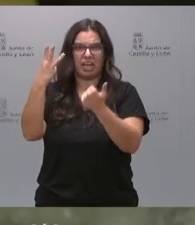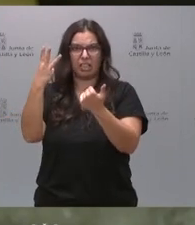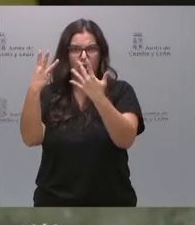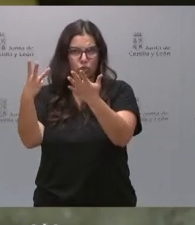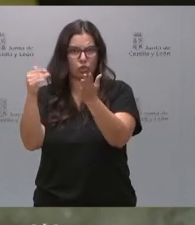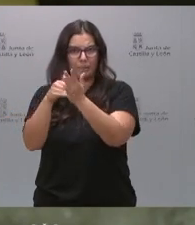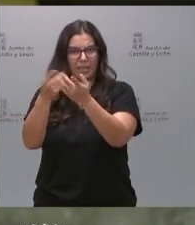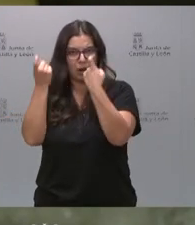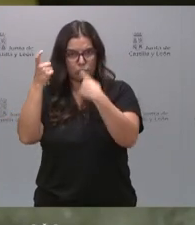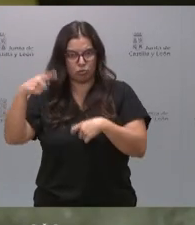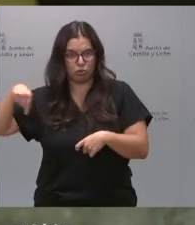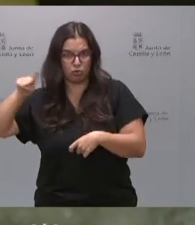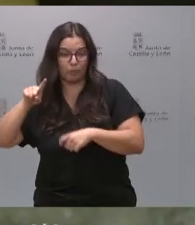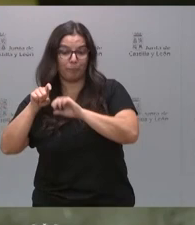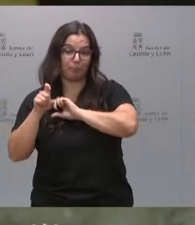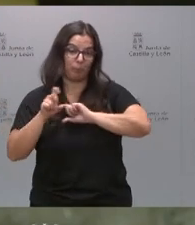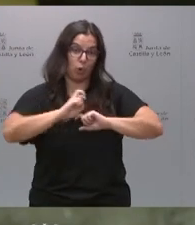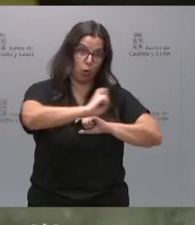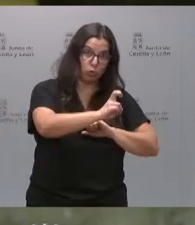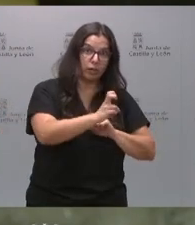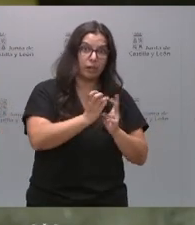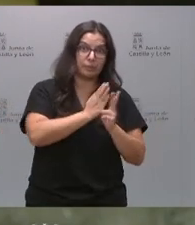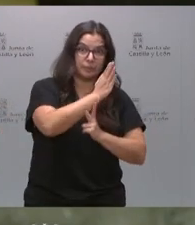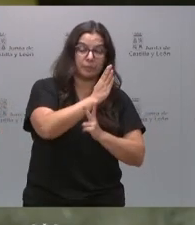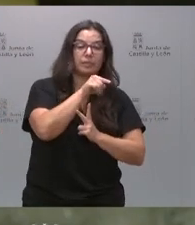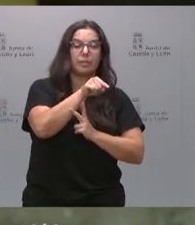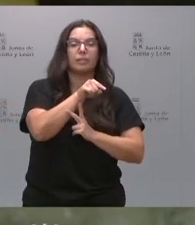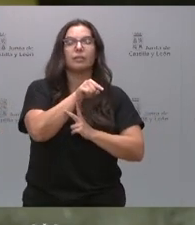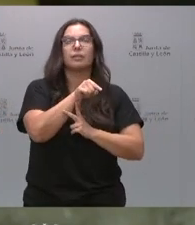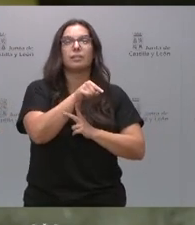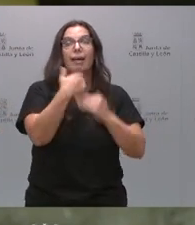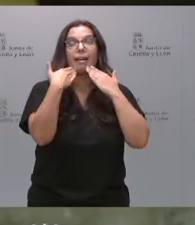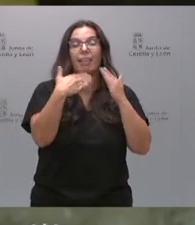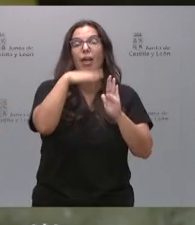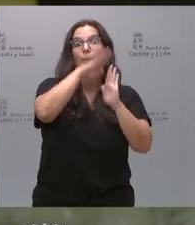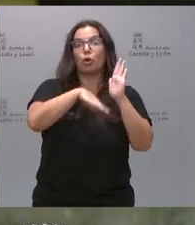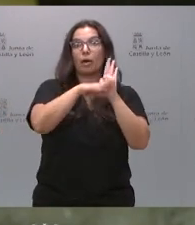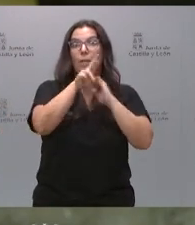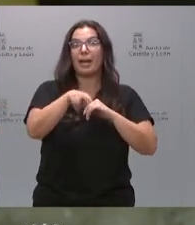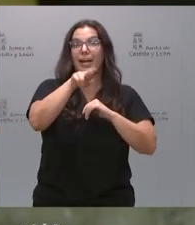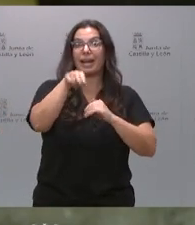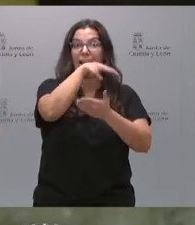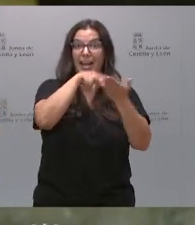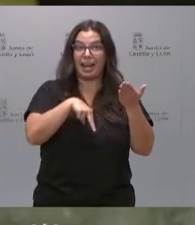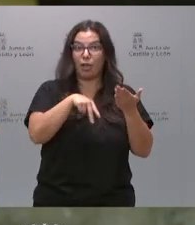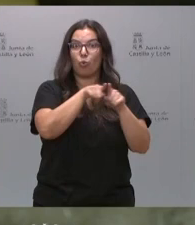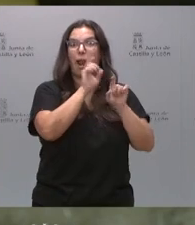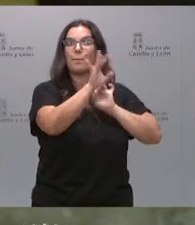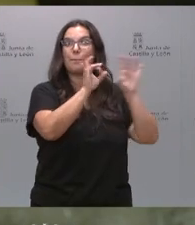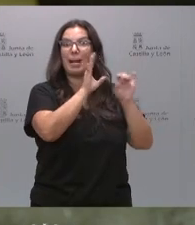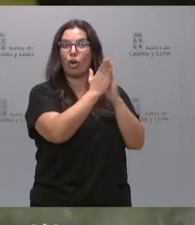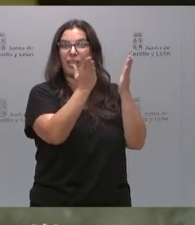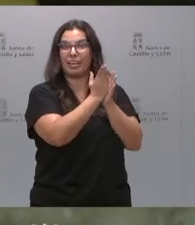estudiantes y la posibilidad de acceder a través del programa RELEO, de esos bancos de libros,